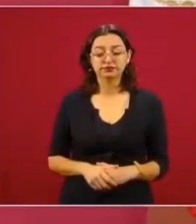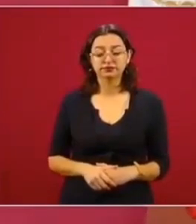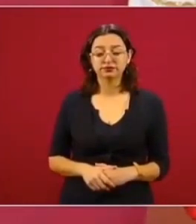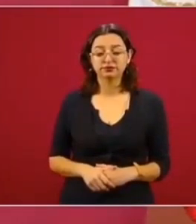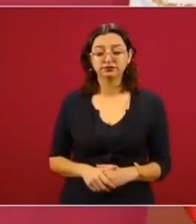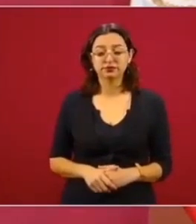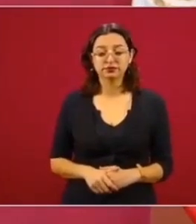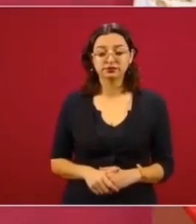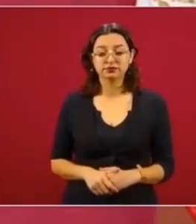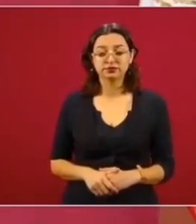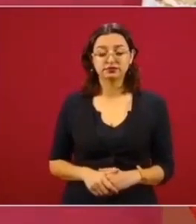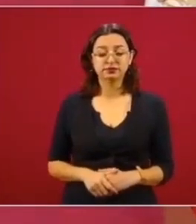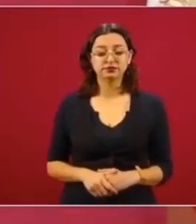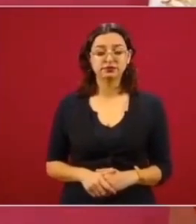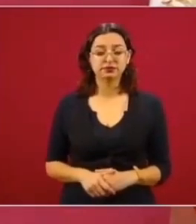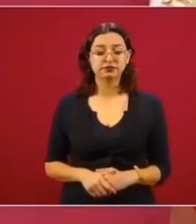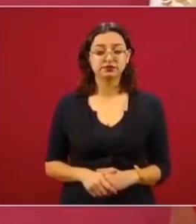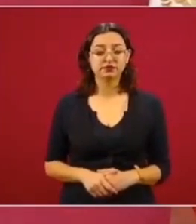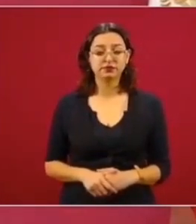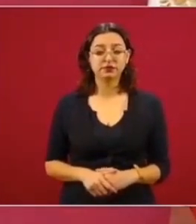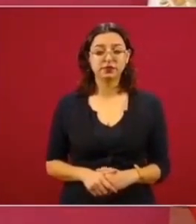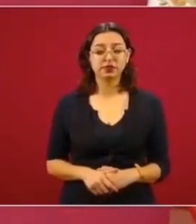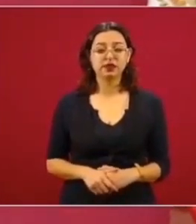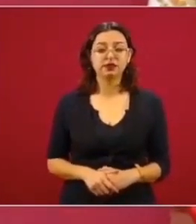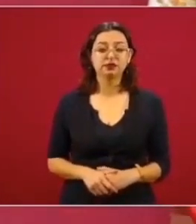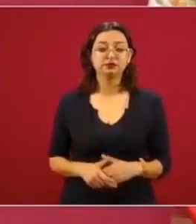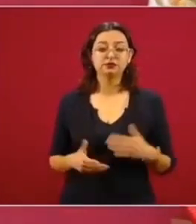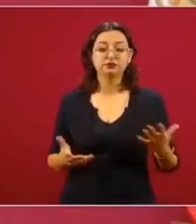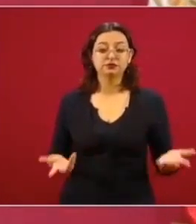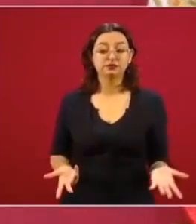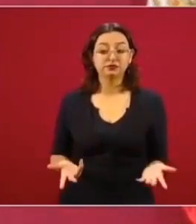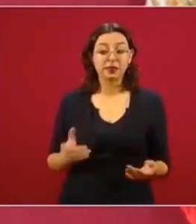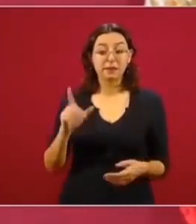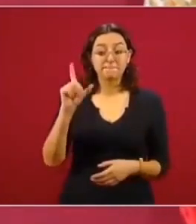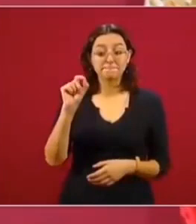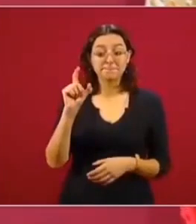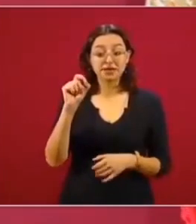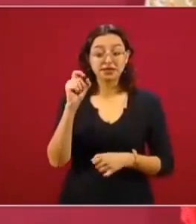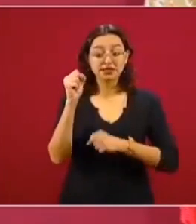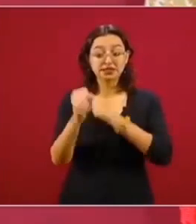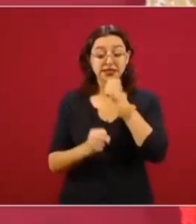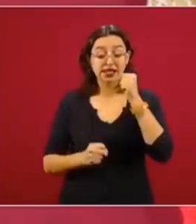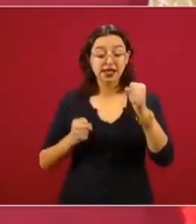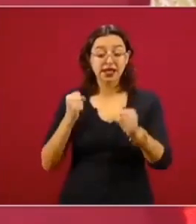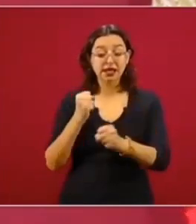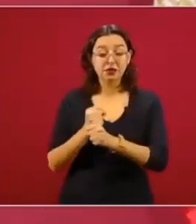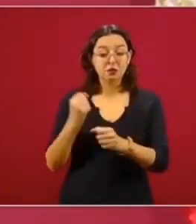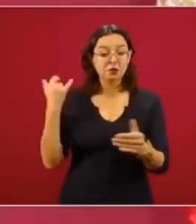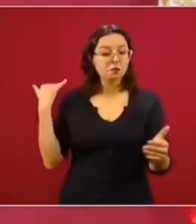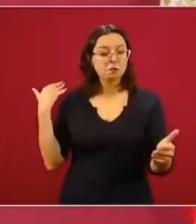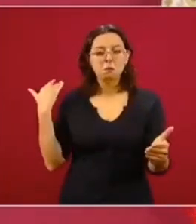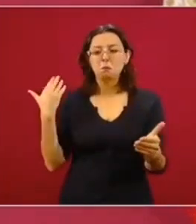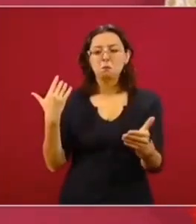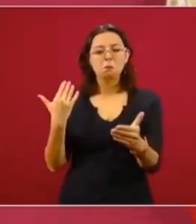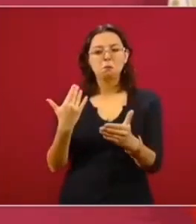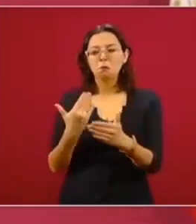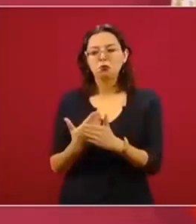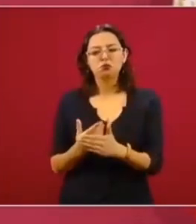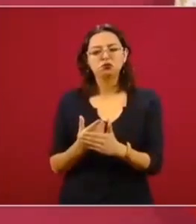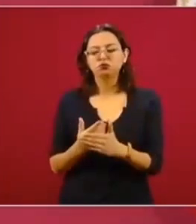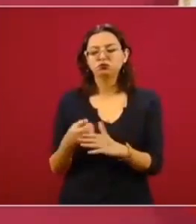Esto llevaba casi 20 años que no sucedía.